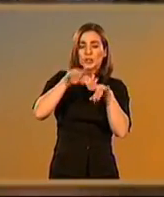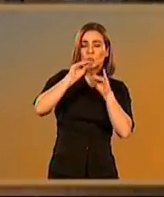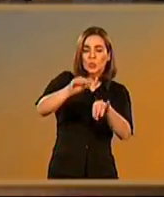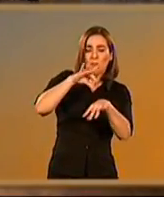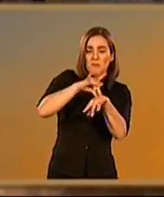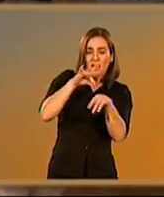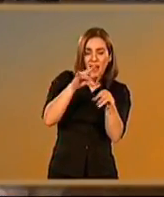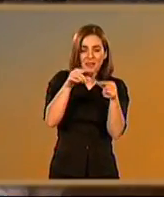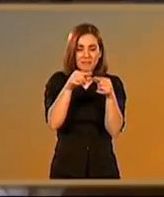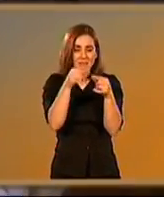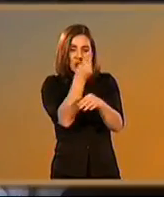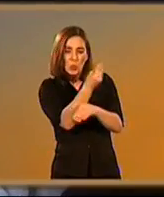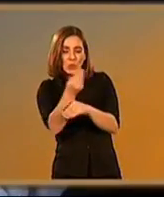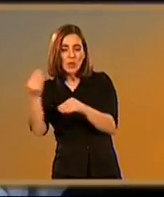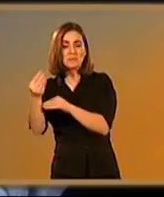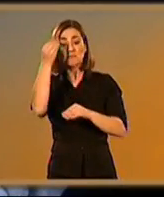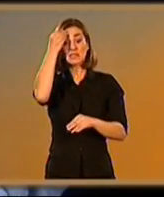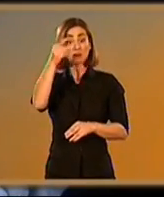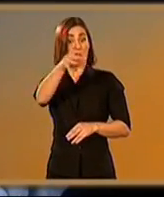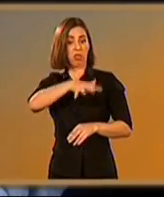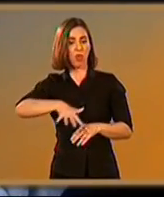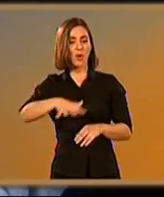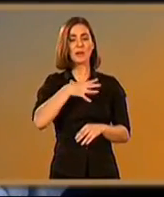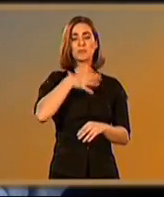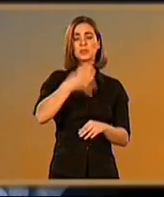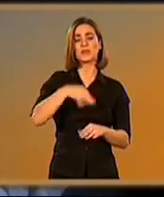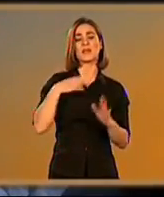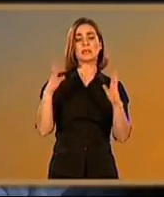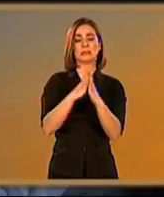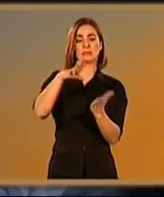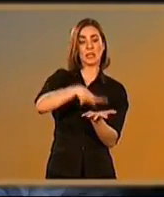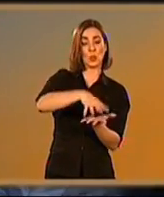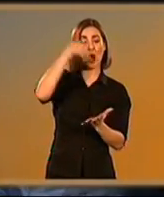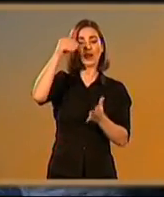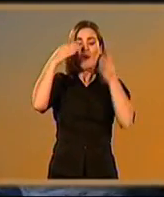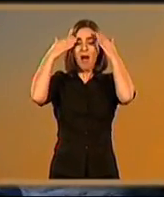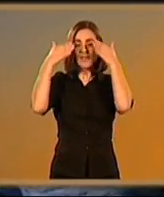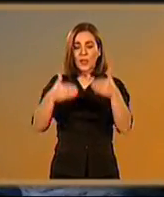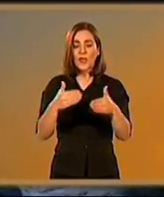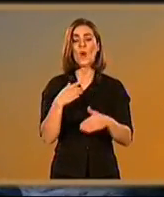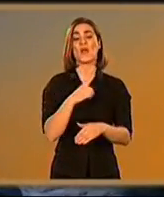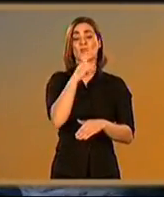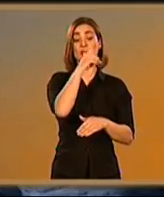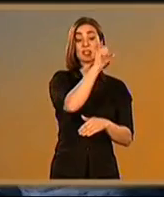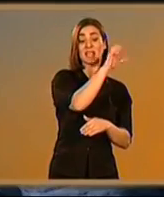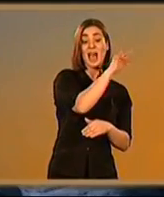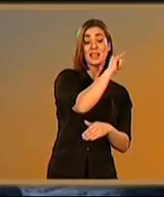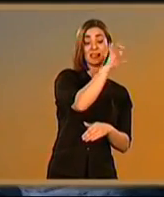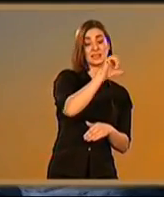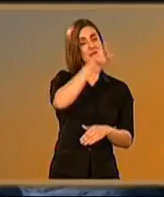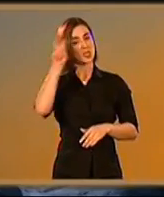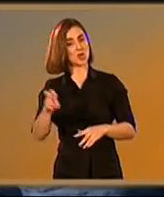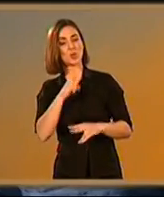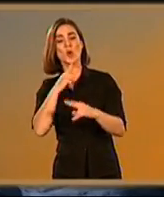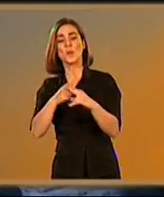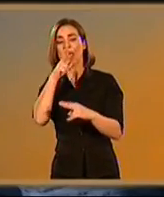del hombre. Los utensilios médicos y las esculturas de carácter simbólico que se han hallado, llevan a pensar que se tratará de una